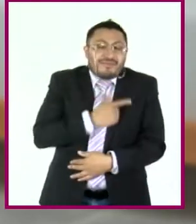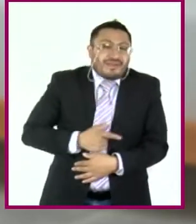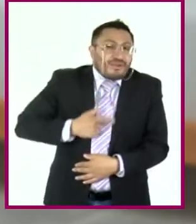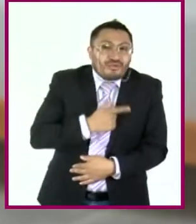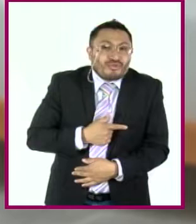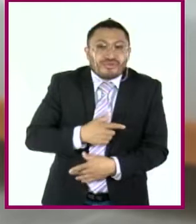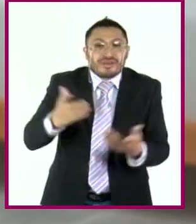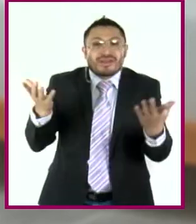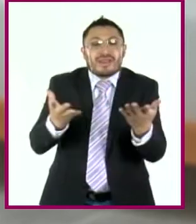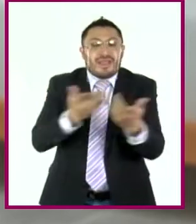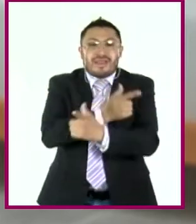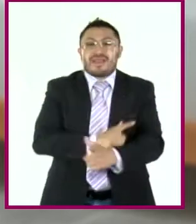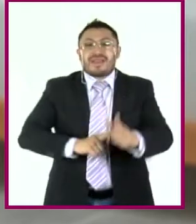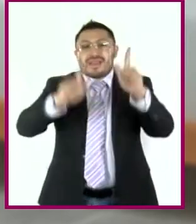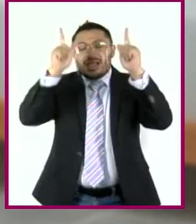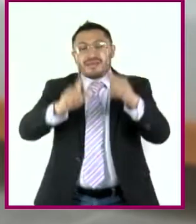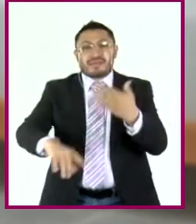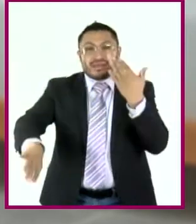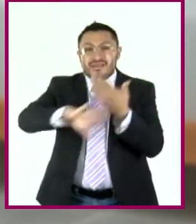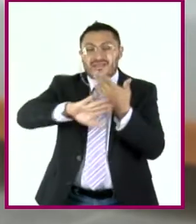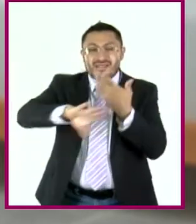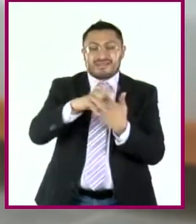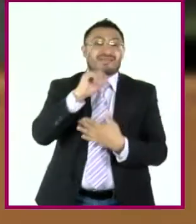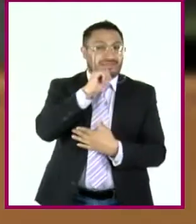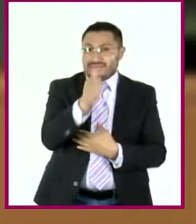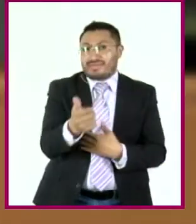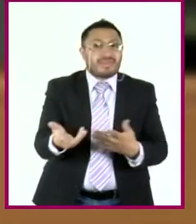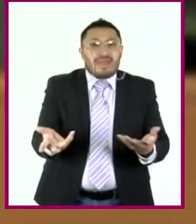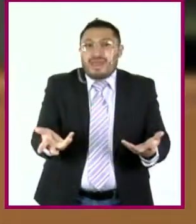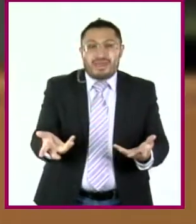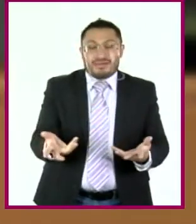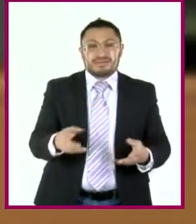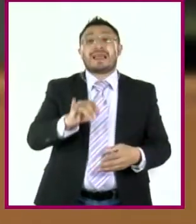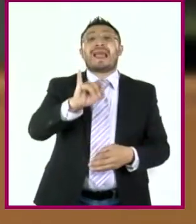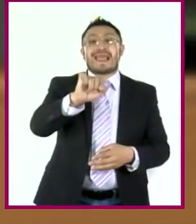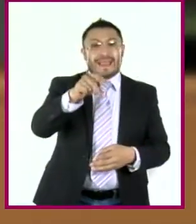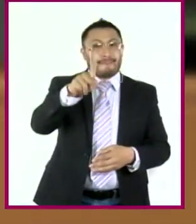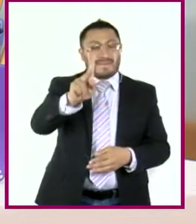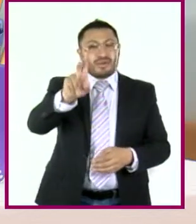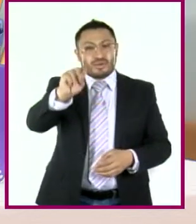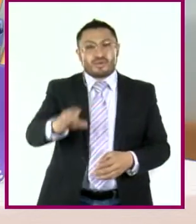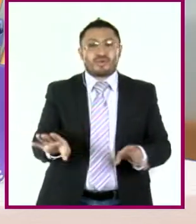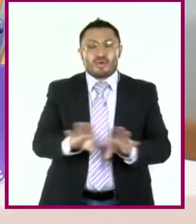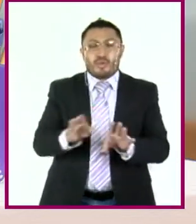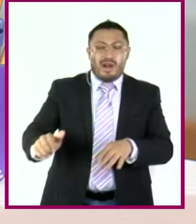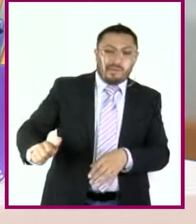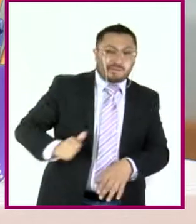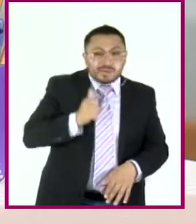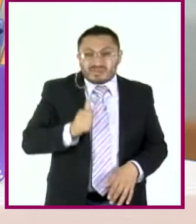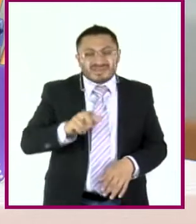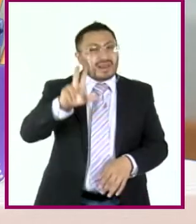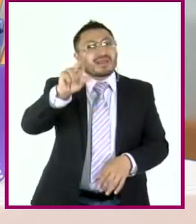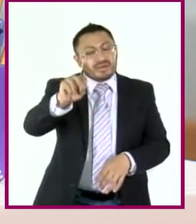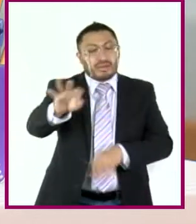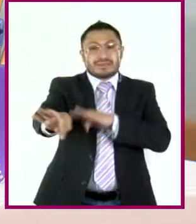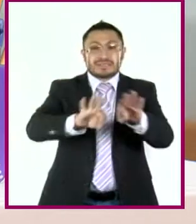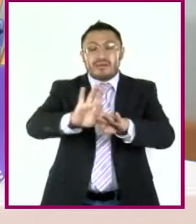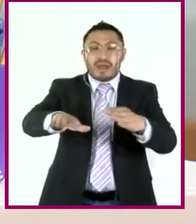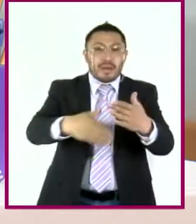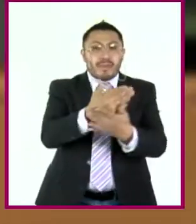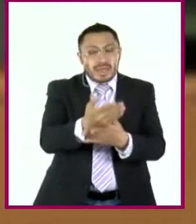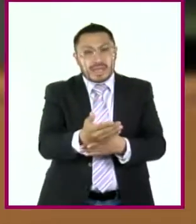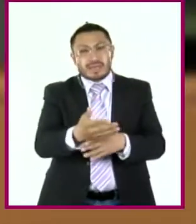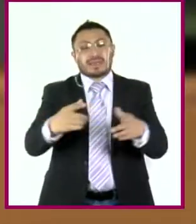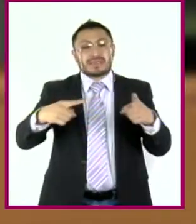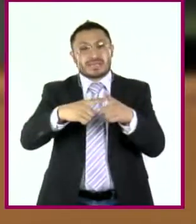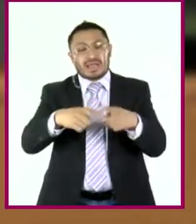Hacer lo que se nos dé la gana sin que nadie nos diga lo contrario. Ajá, pero tampoco abuses. Trabajamos toda la mañana, medio hacemos la